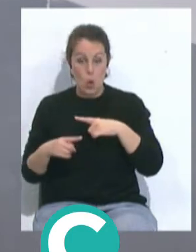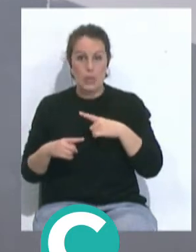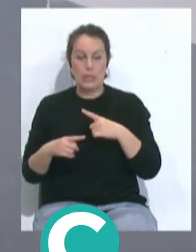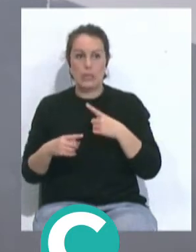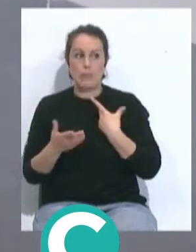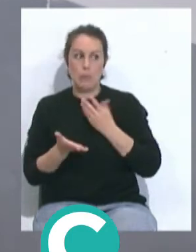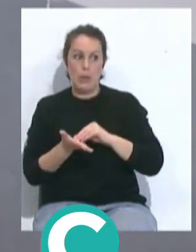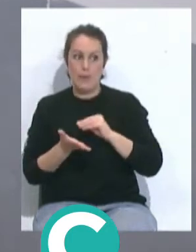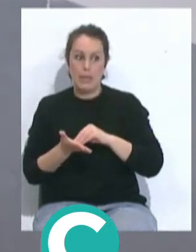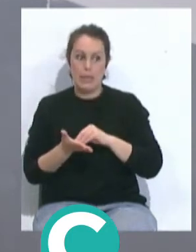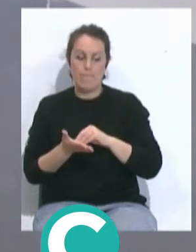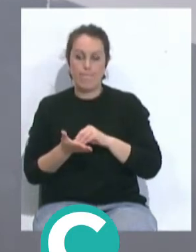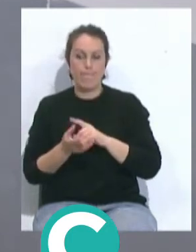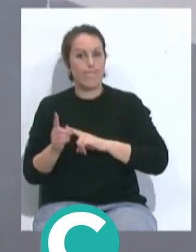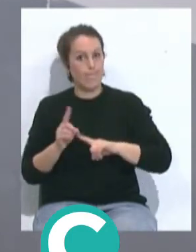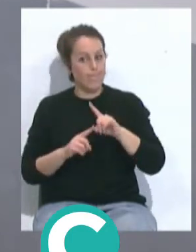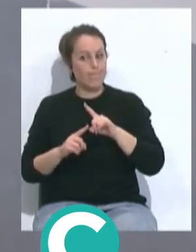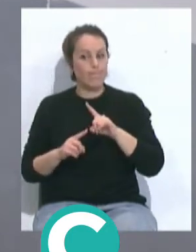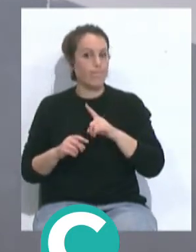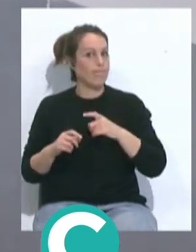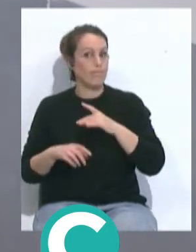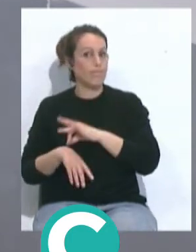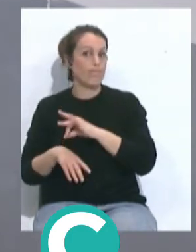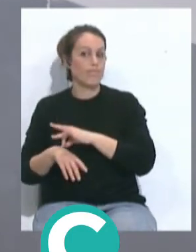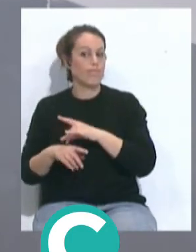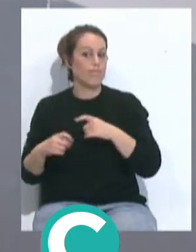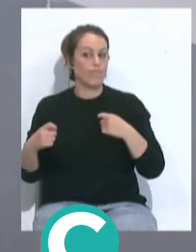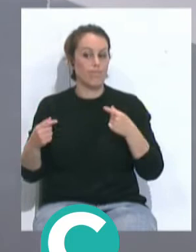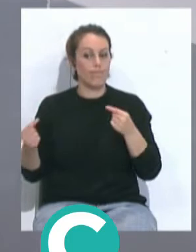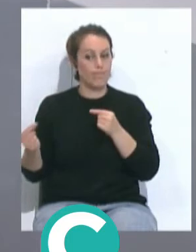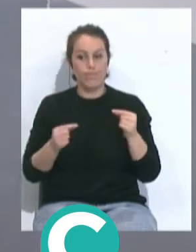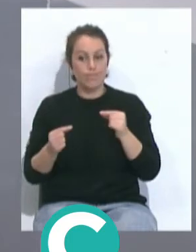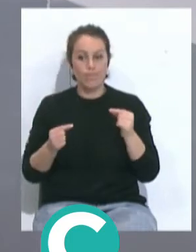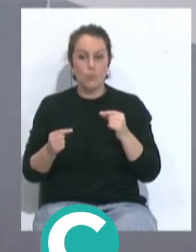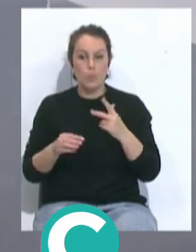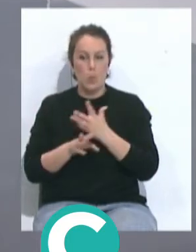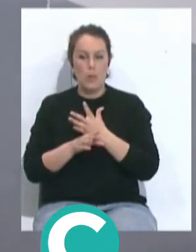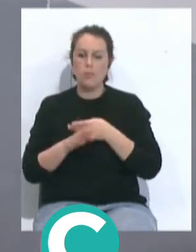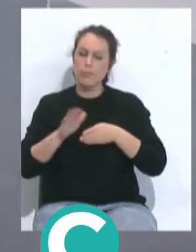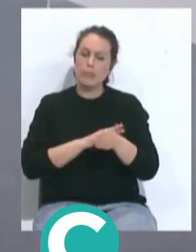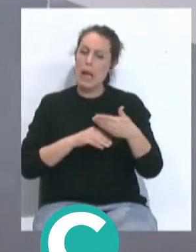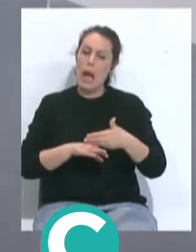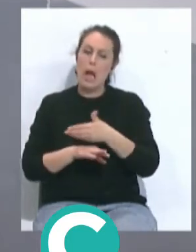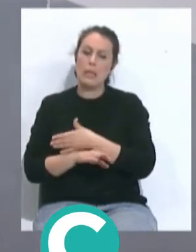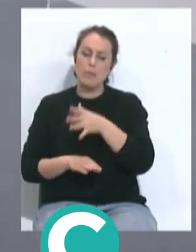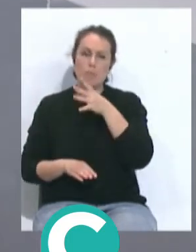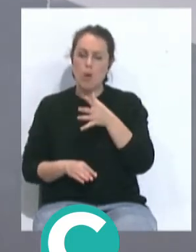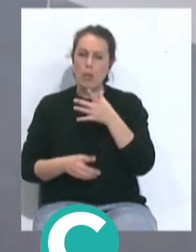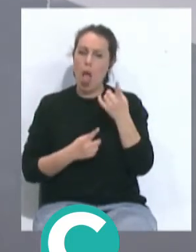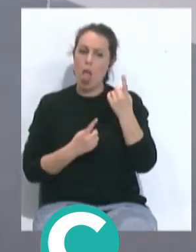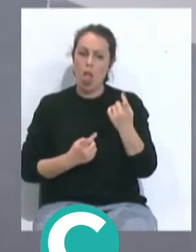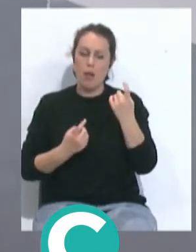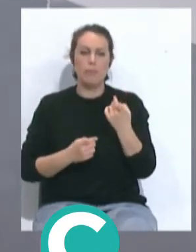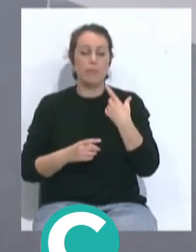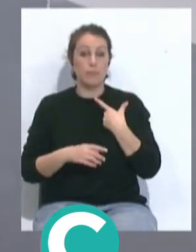con muchas veces discrepancia con los médicos, adelanten a un jugador porque es sumamente necesario. Afortunadamente